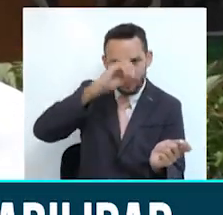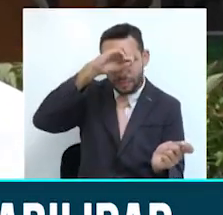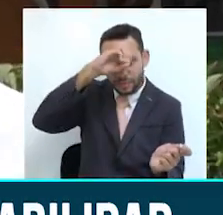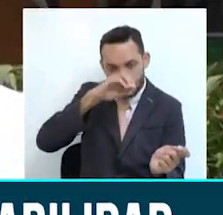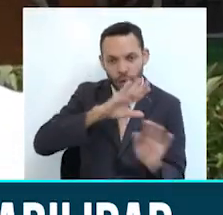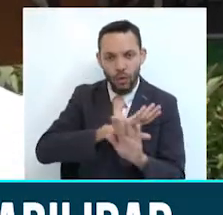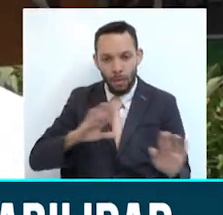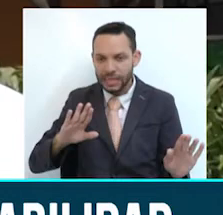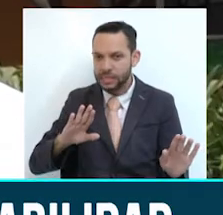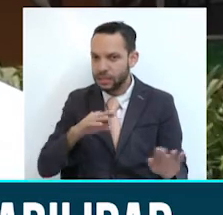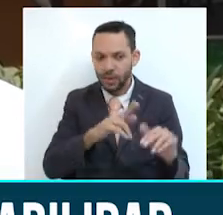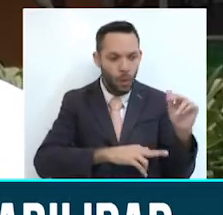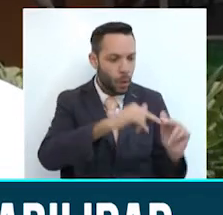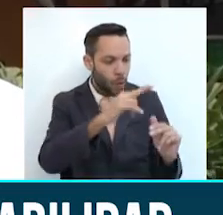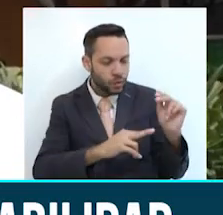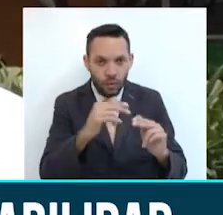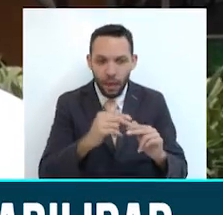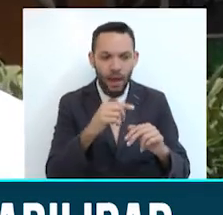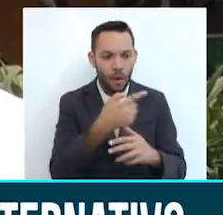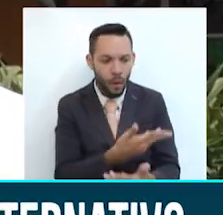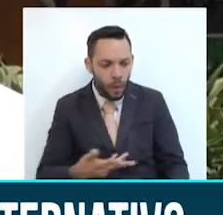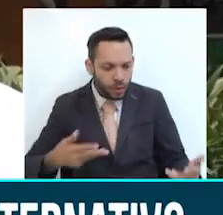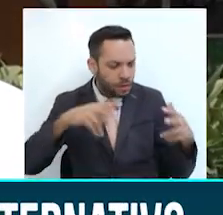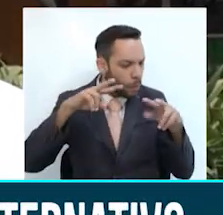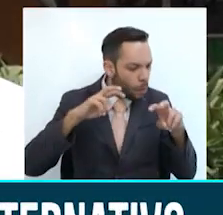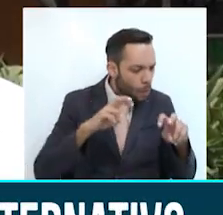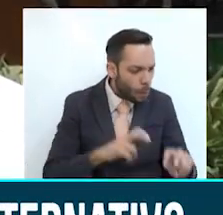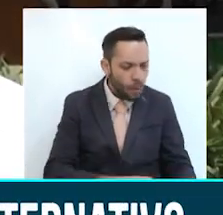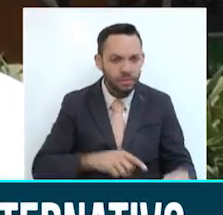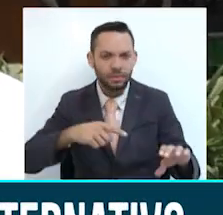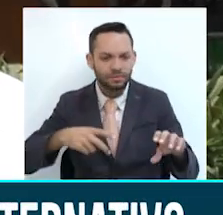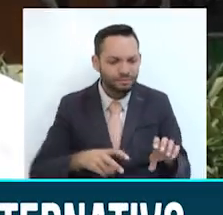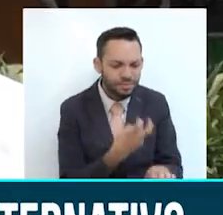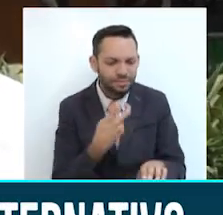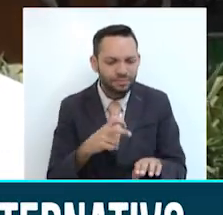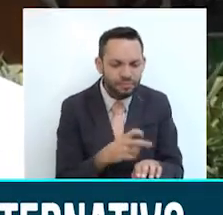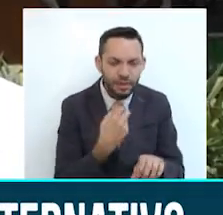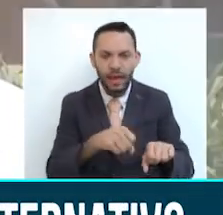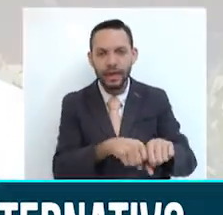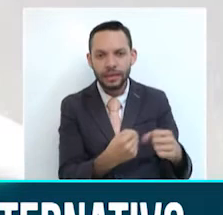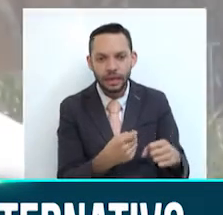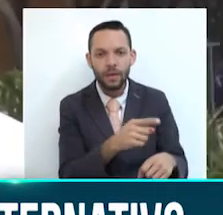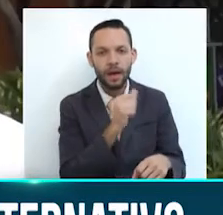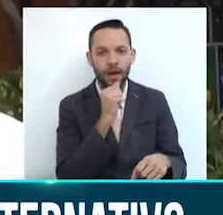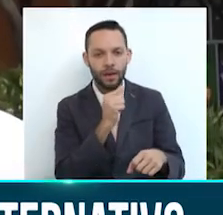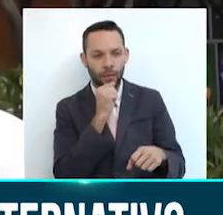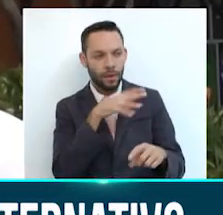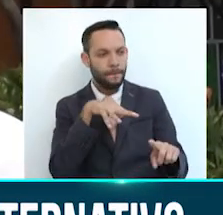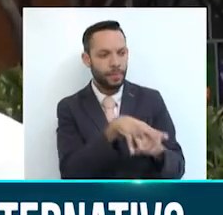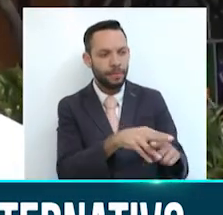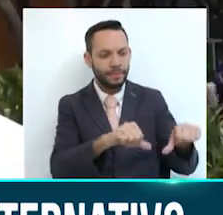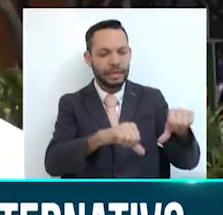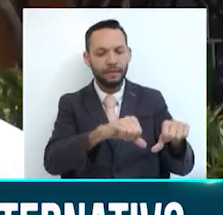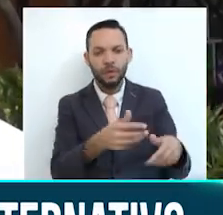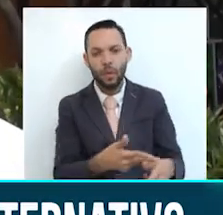podemos seguir construyendo de la manera que lo estamos haciendo sin hacer los correctivos y sin saber de dónde vienen las fuentes de agua. Y en la medida que